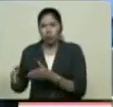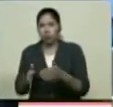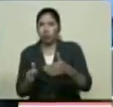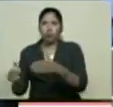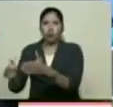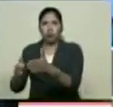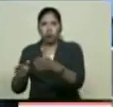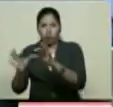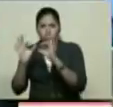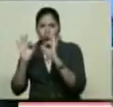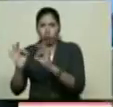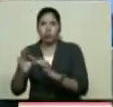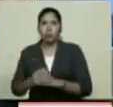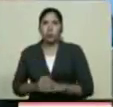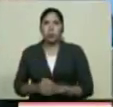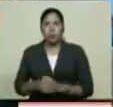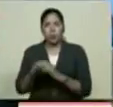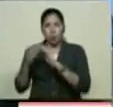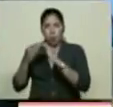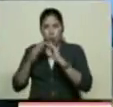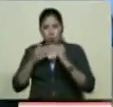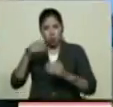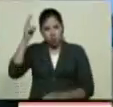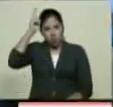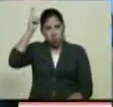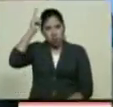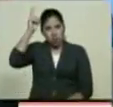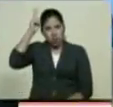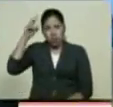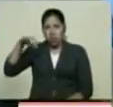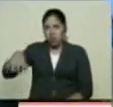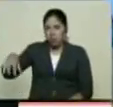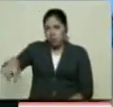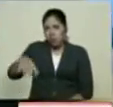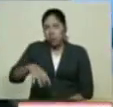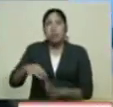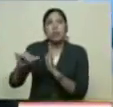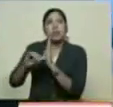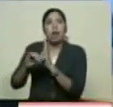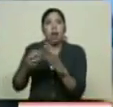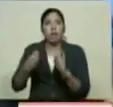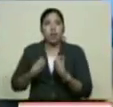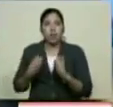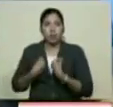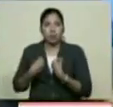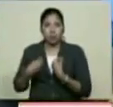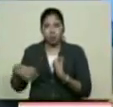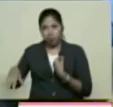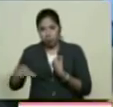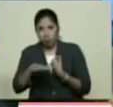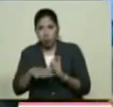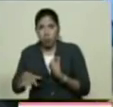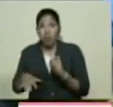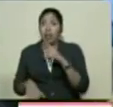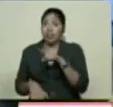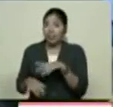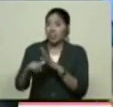galgas, los joyeros que eran alfareros Que estaban ubicados ahí cerca, por cierto, en uno de los lugares por donde pasa la vuelta